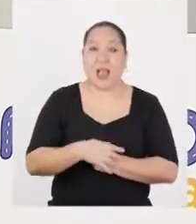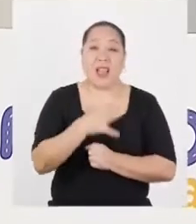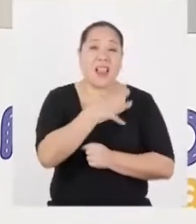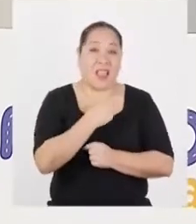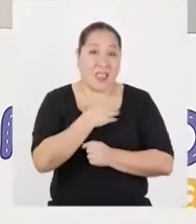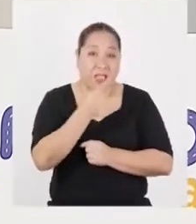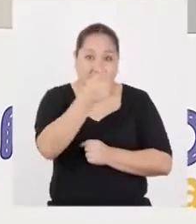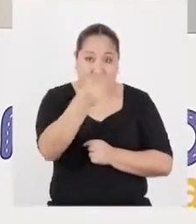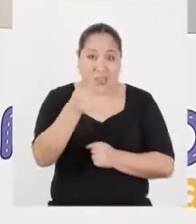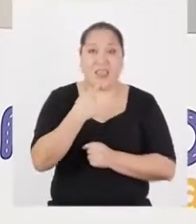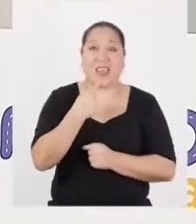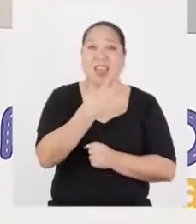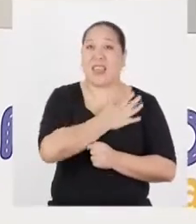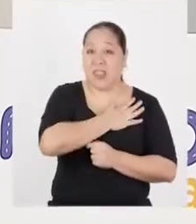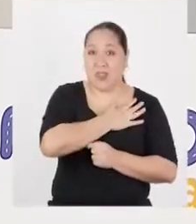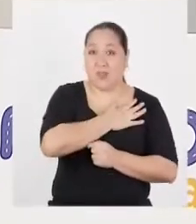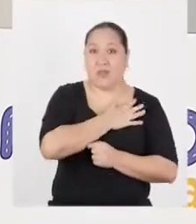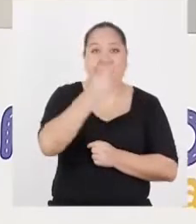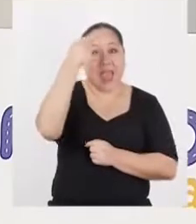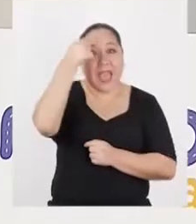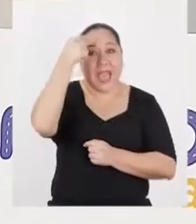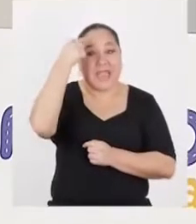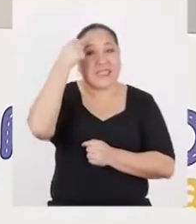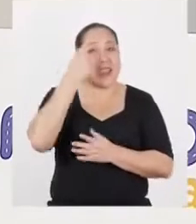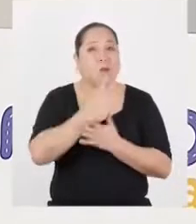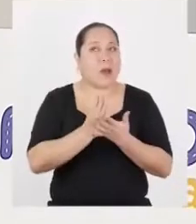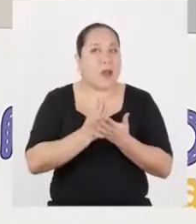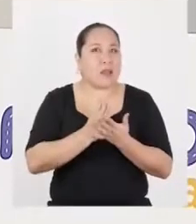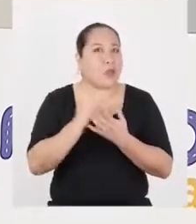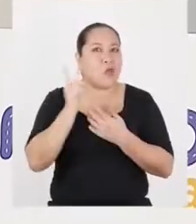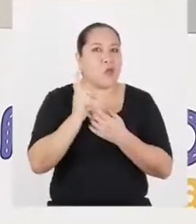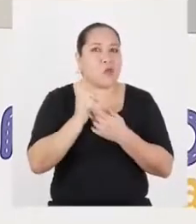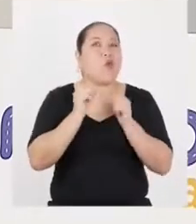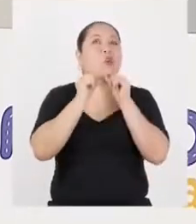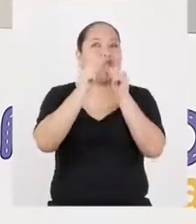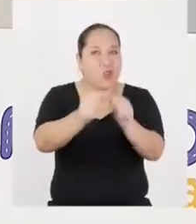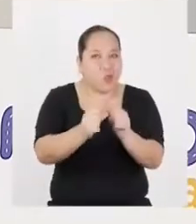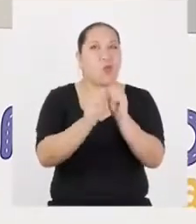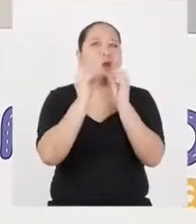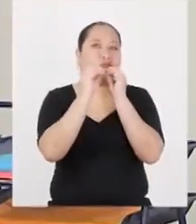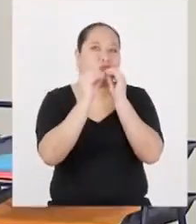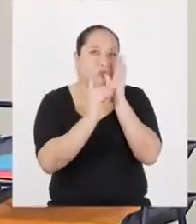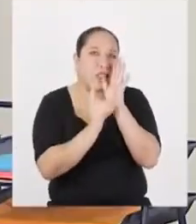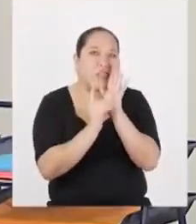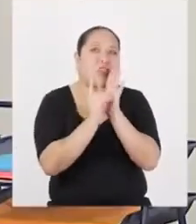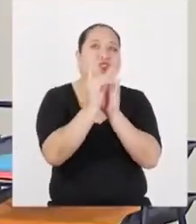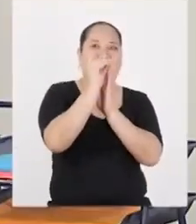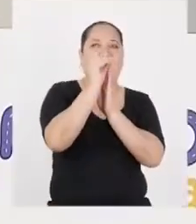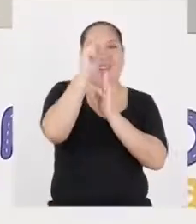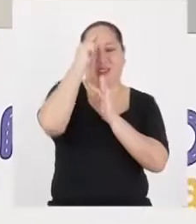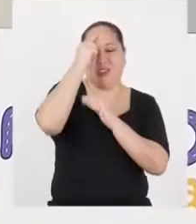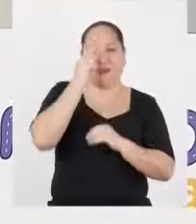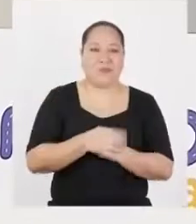A la edad en que están, a la edad de quinto de secundaria, esta parte del cerebro todavía no ha terminado de desarrollarse. Así es.